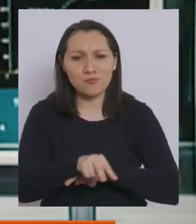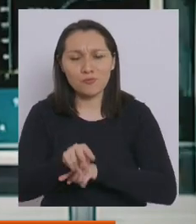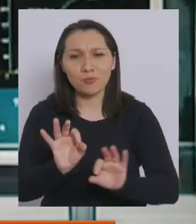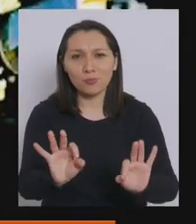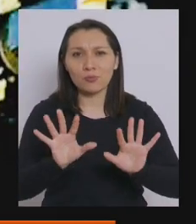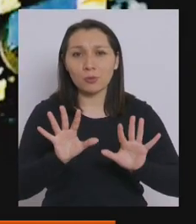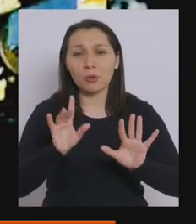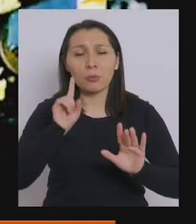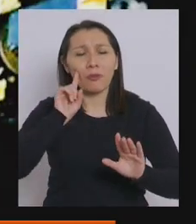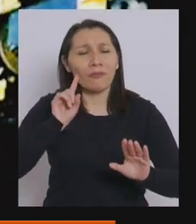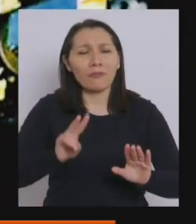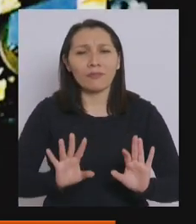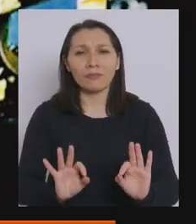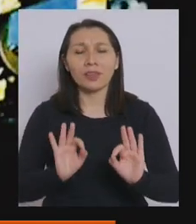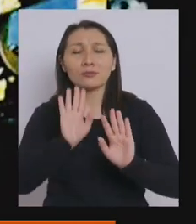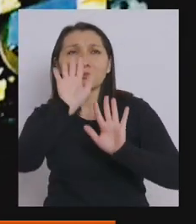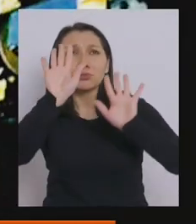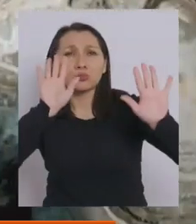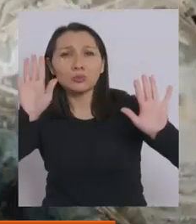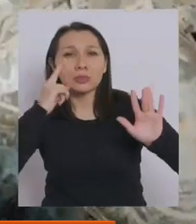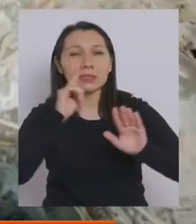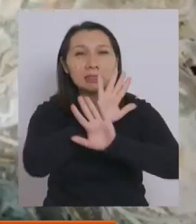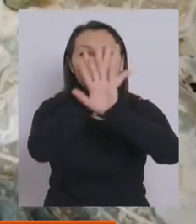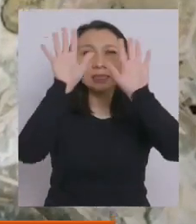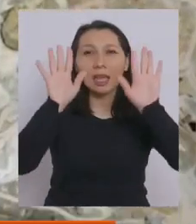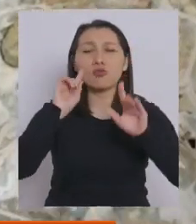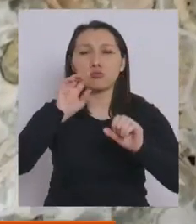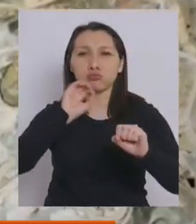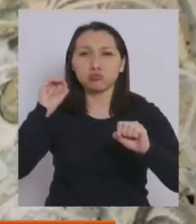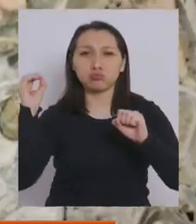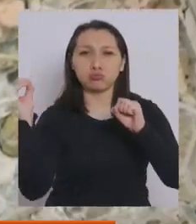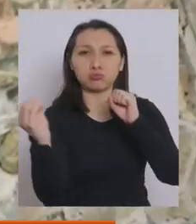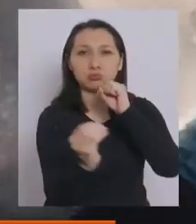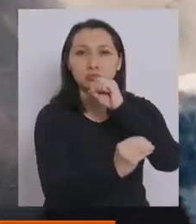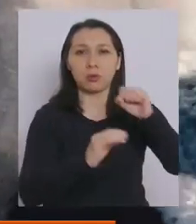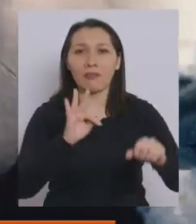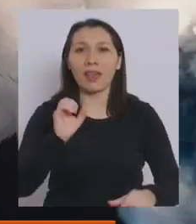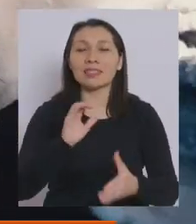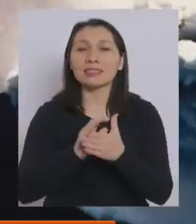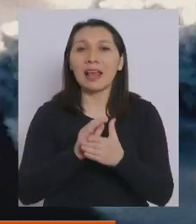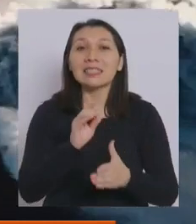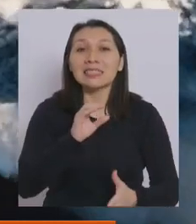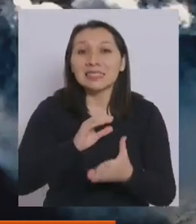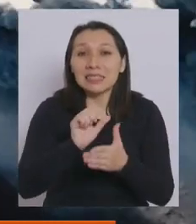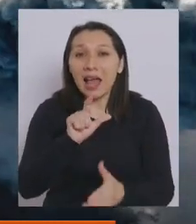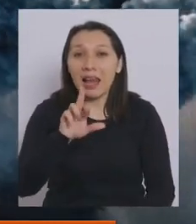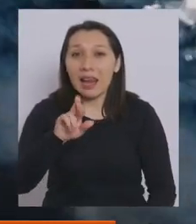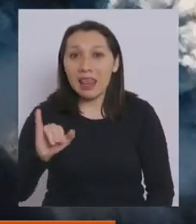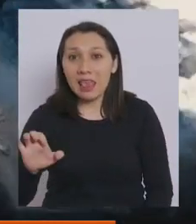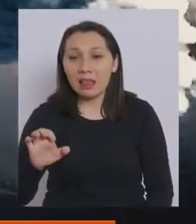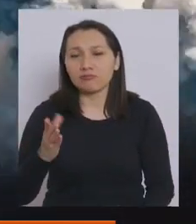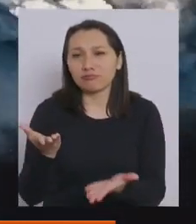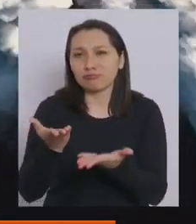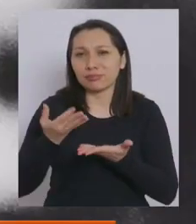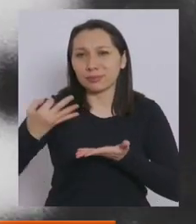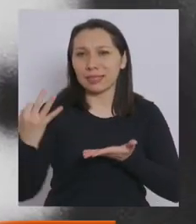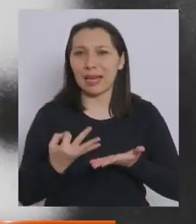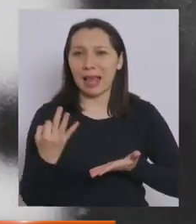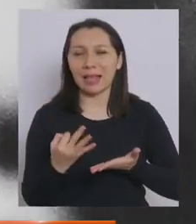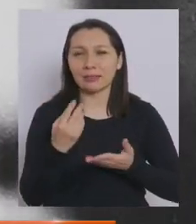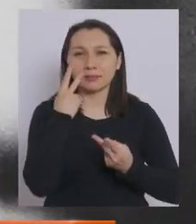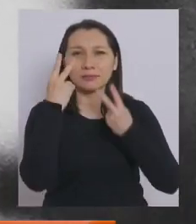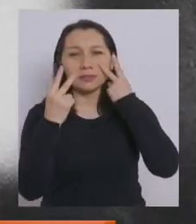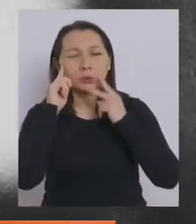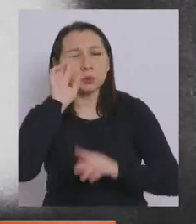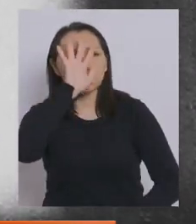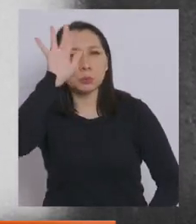Al fin tocábamos el cielo con un satélite. El Passat Charlie nos daba la razón. Los visionarios